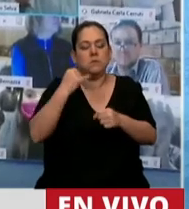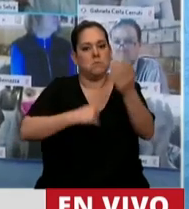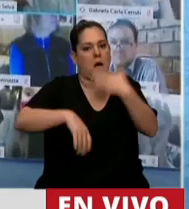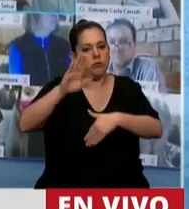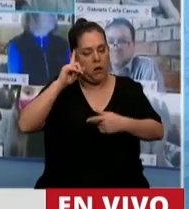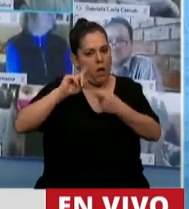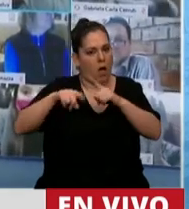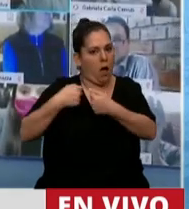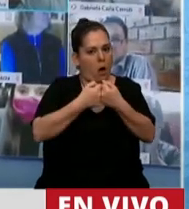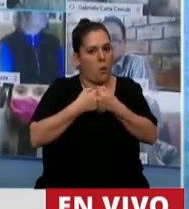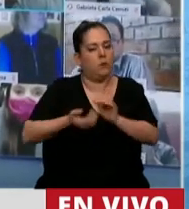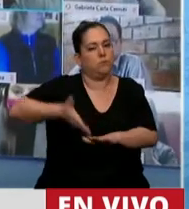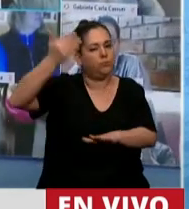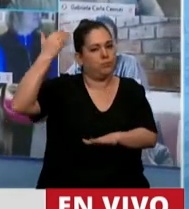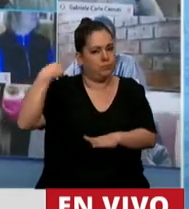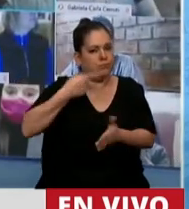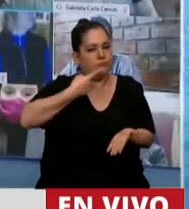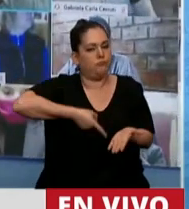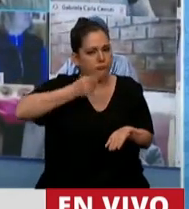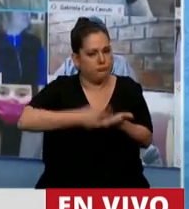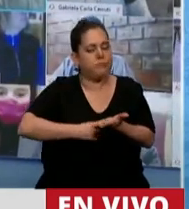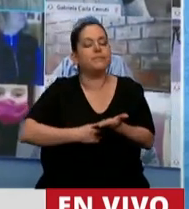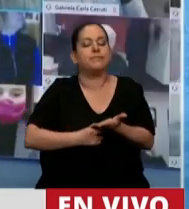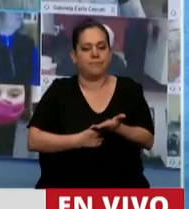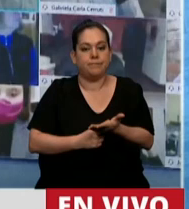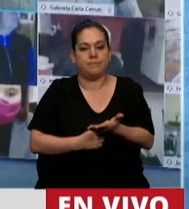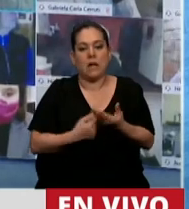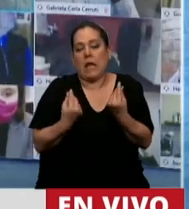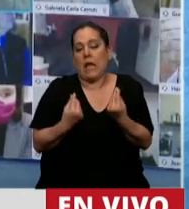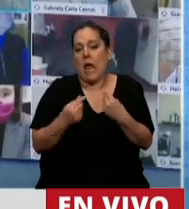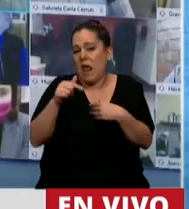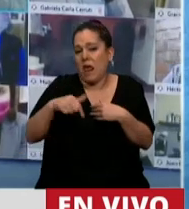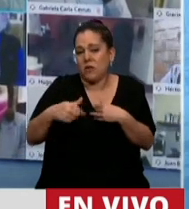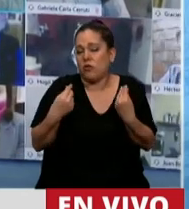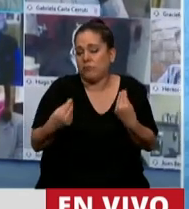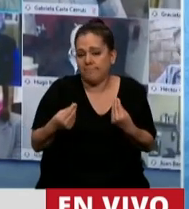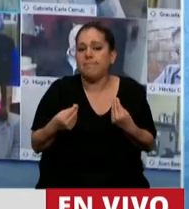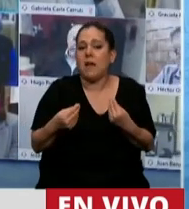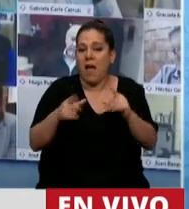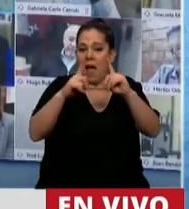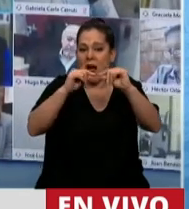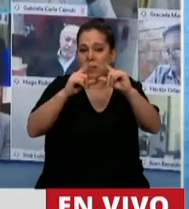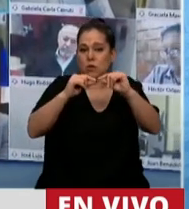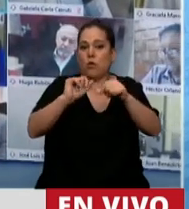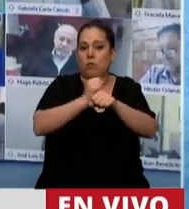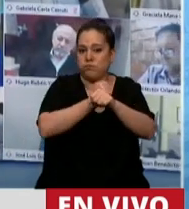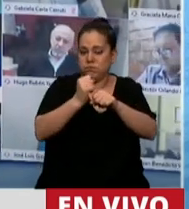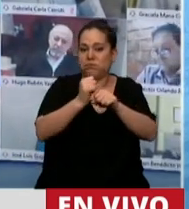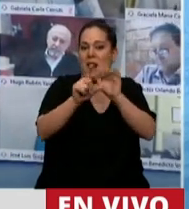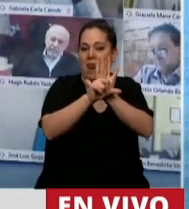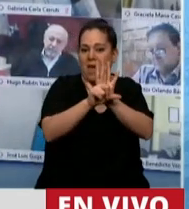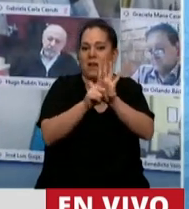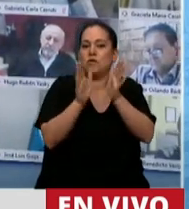en la Cámara cuando se sancionaron. Bueno, lo paradójico de esto es que uno de los artículos para poder sancionar la ley de industria naval,